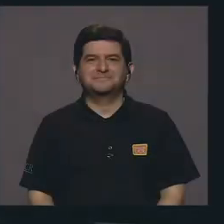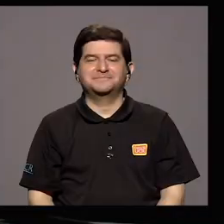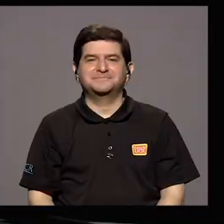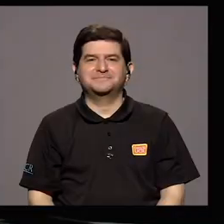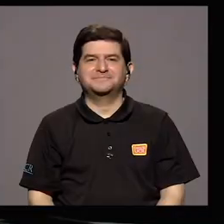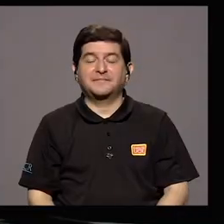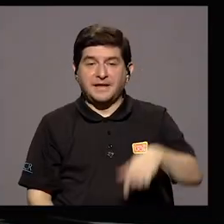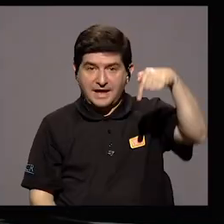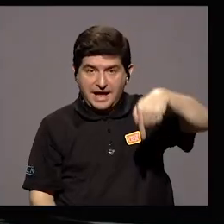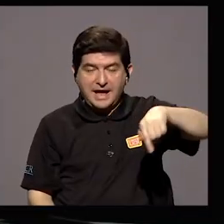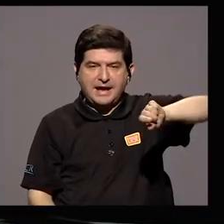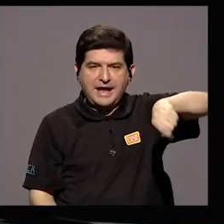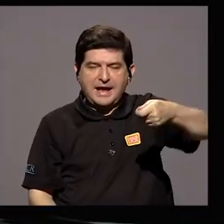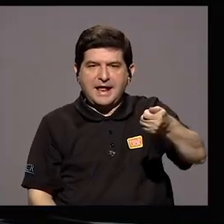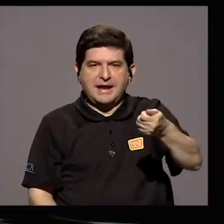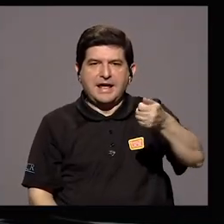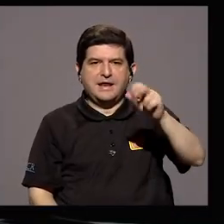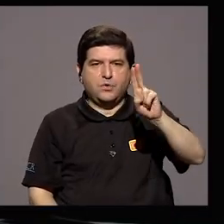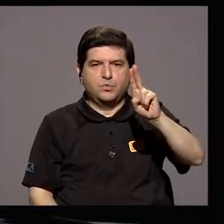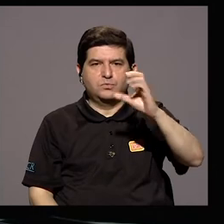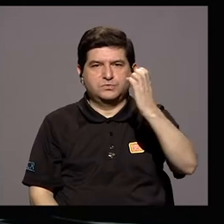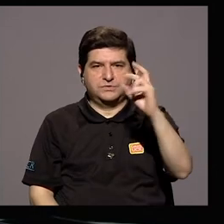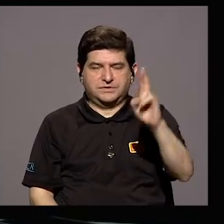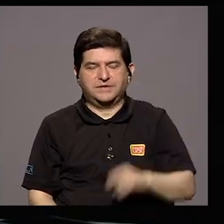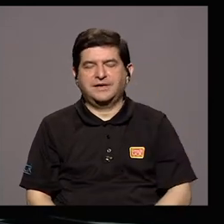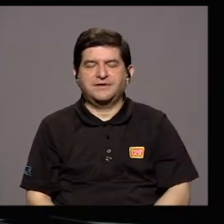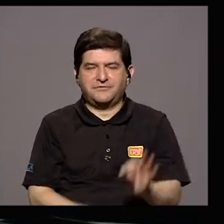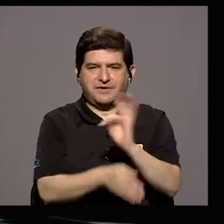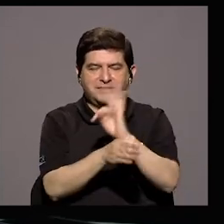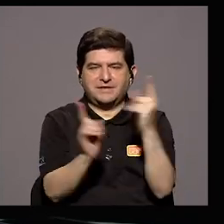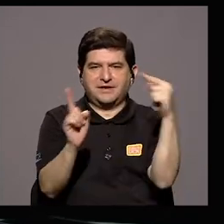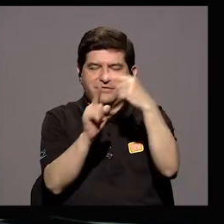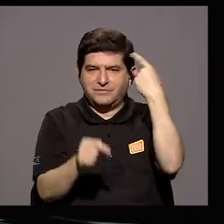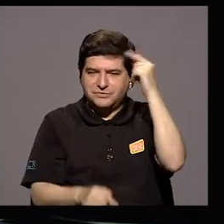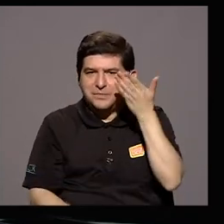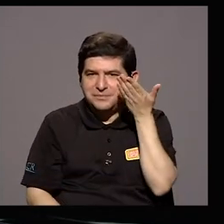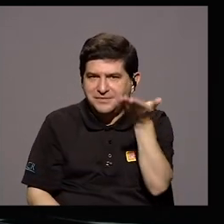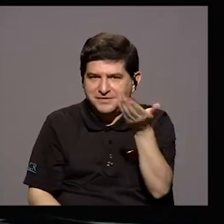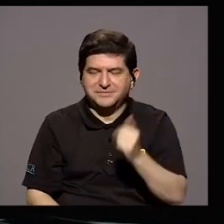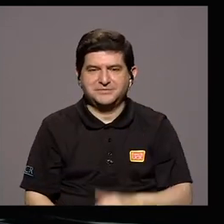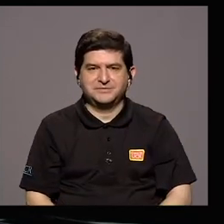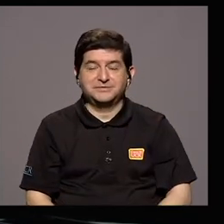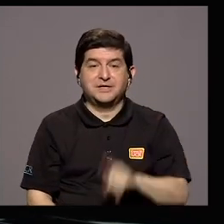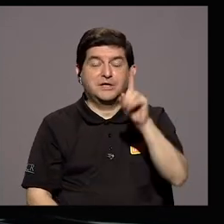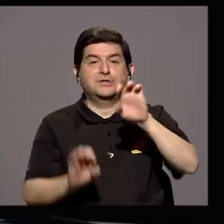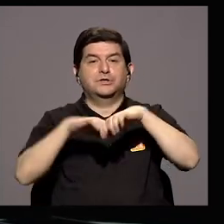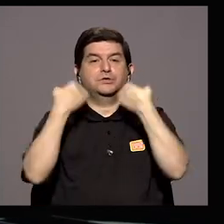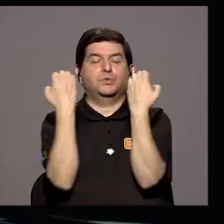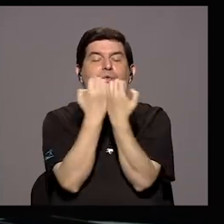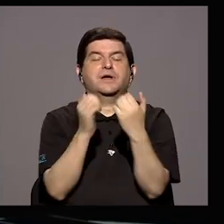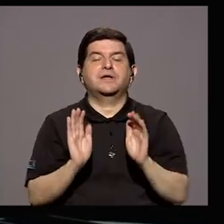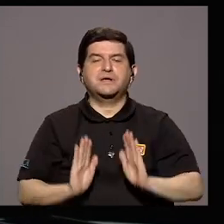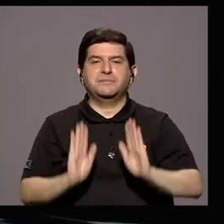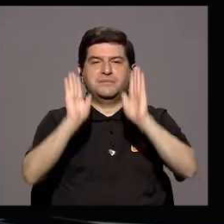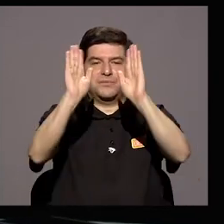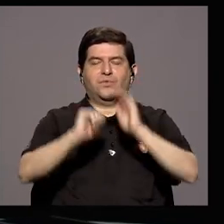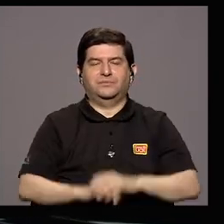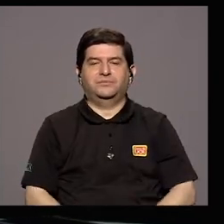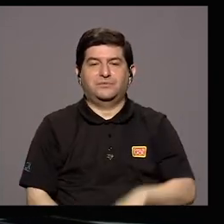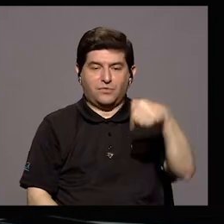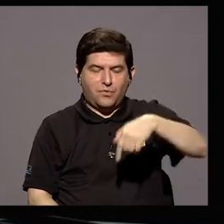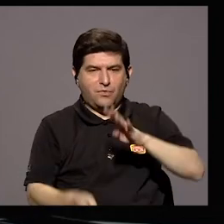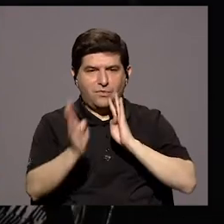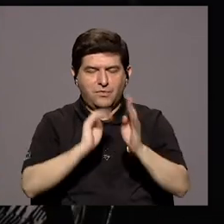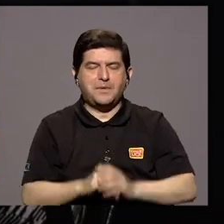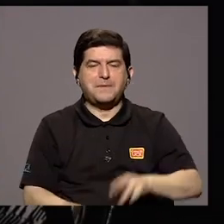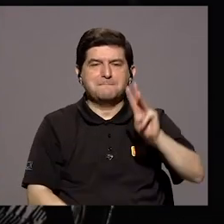Estamos desde el canal 15 Haciendo televisión con sentido Para ustedes Y con un equipo maravilloso Y hoy conversando Con doña